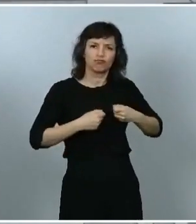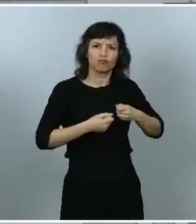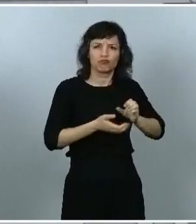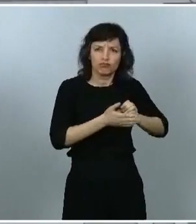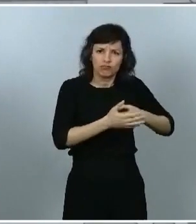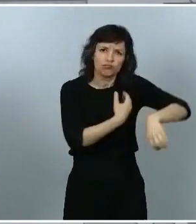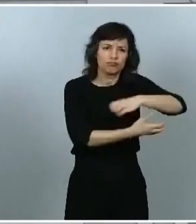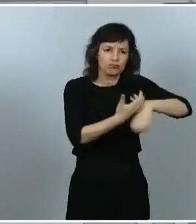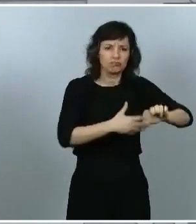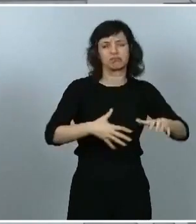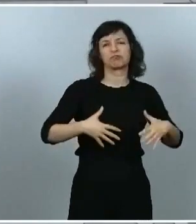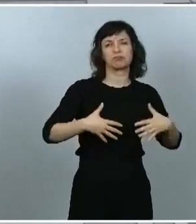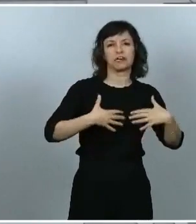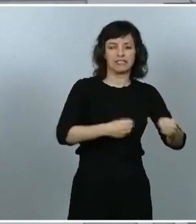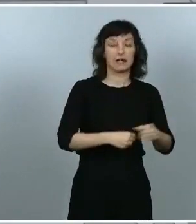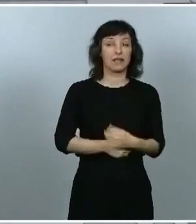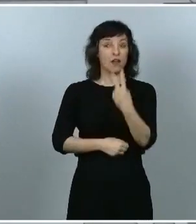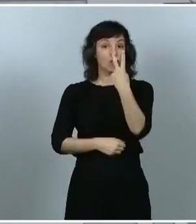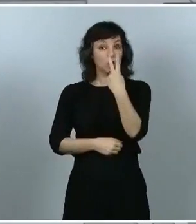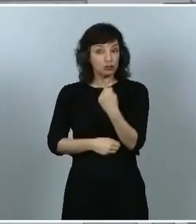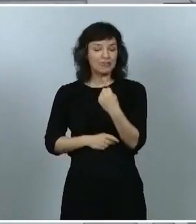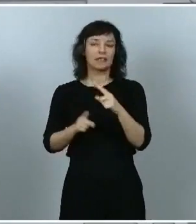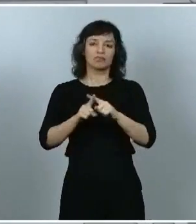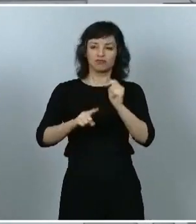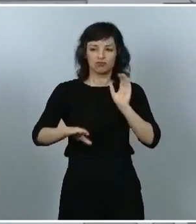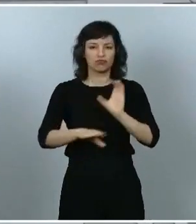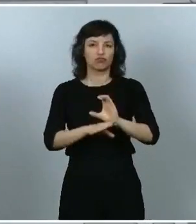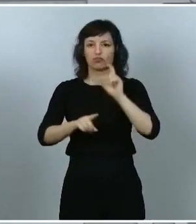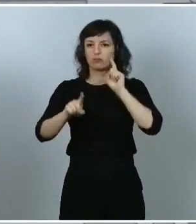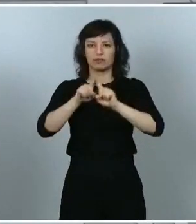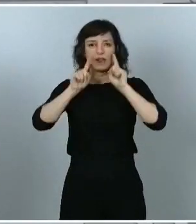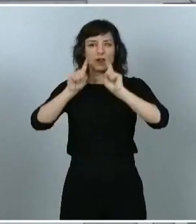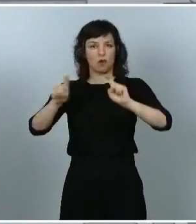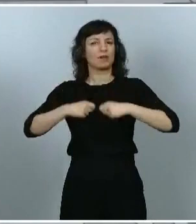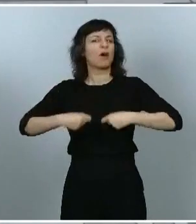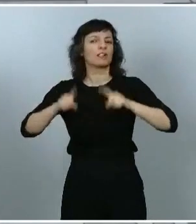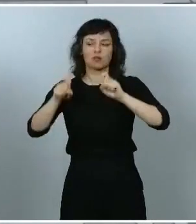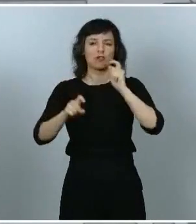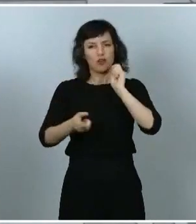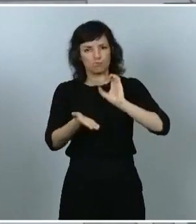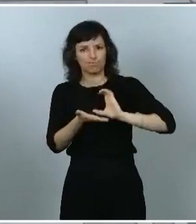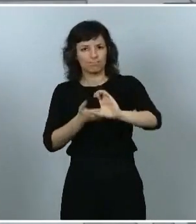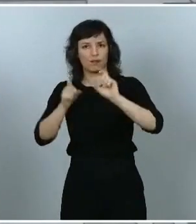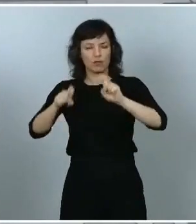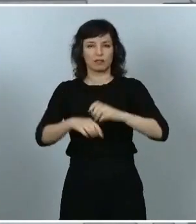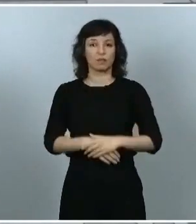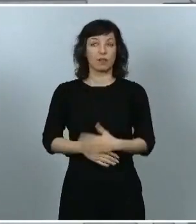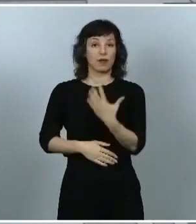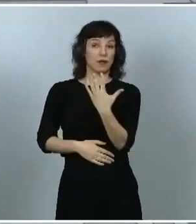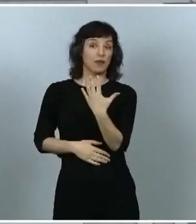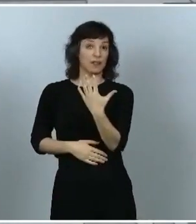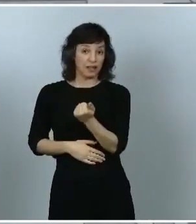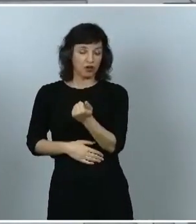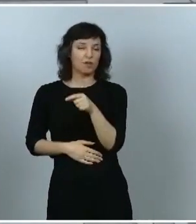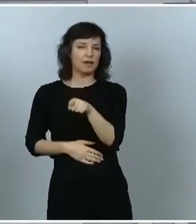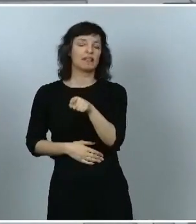a inversión educativa. No gasto educativo. Inversión educativa. Y 5.000 millones de euros cubrirán la caída